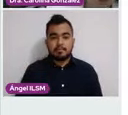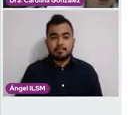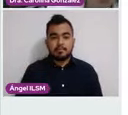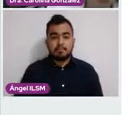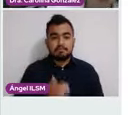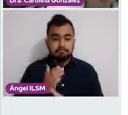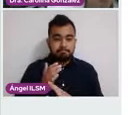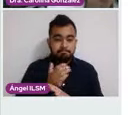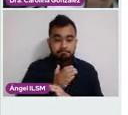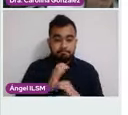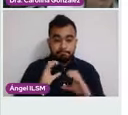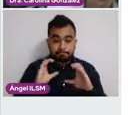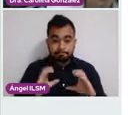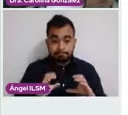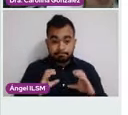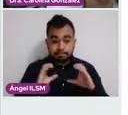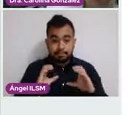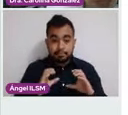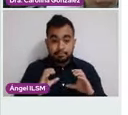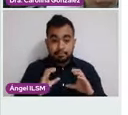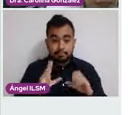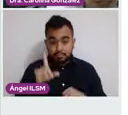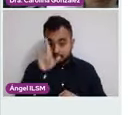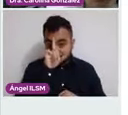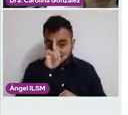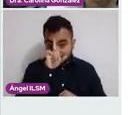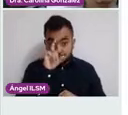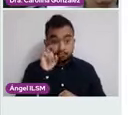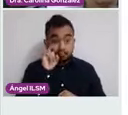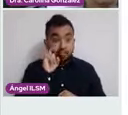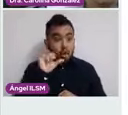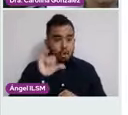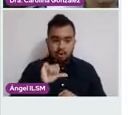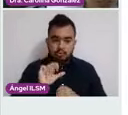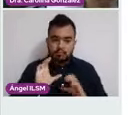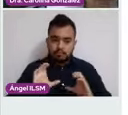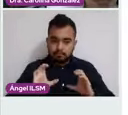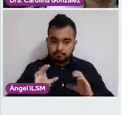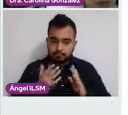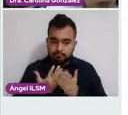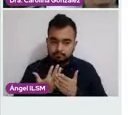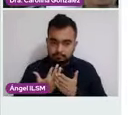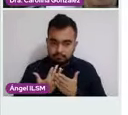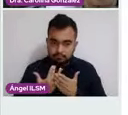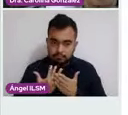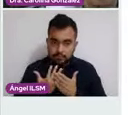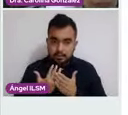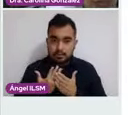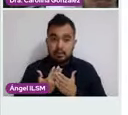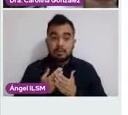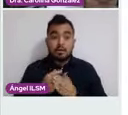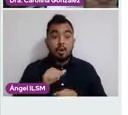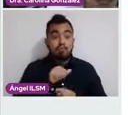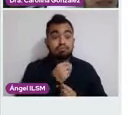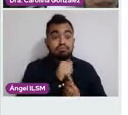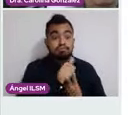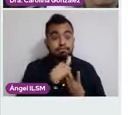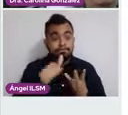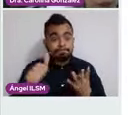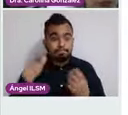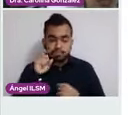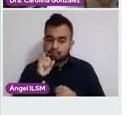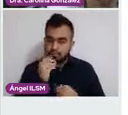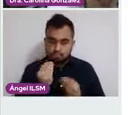Como prevención, pues bueno, se recomienda retrasar el inicio de vida sexual activa, limitar el número de parejas, evitar tener